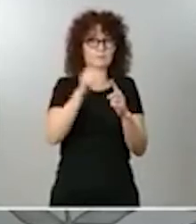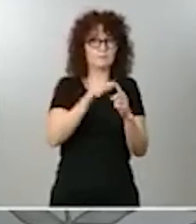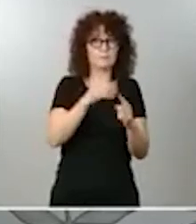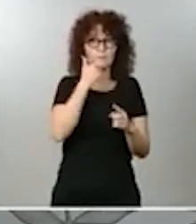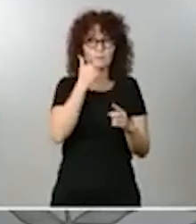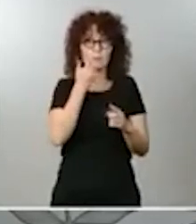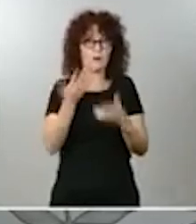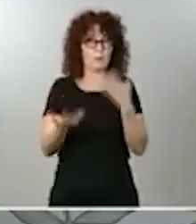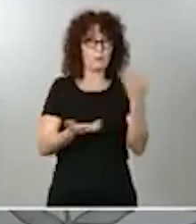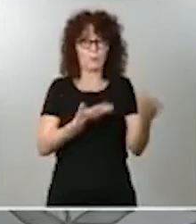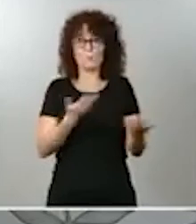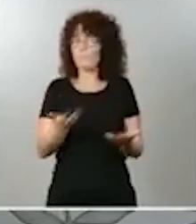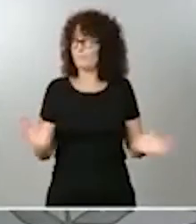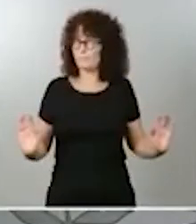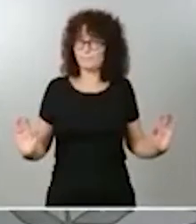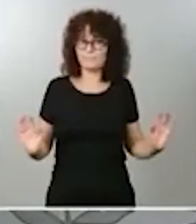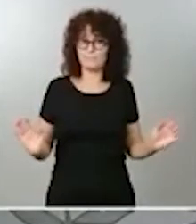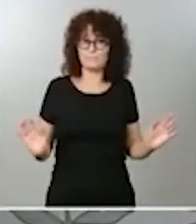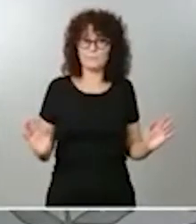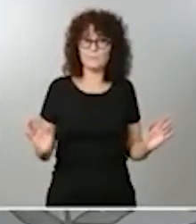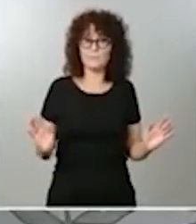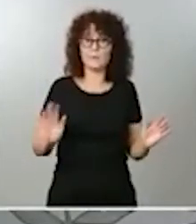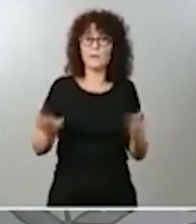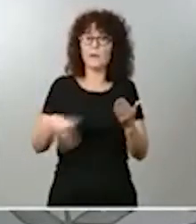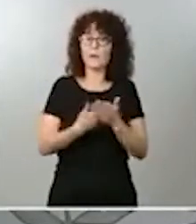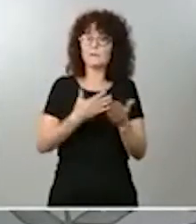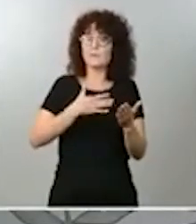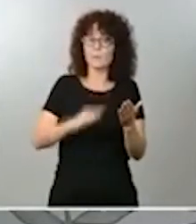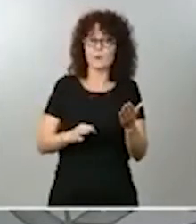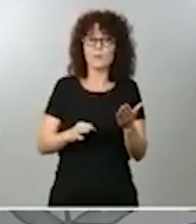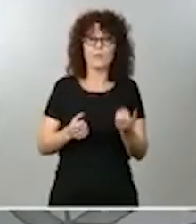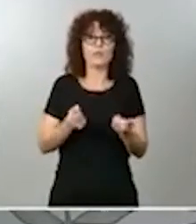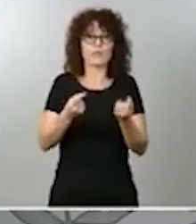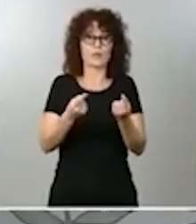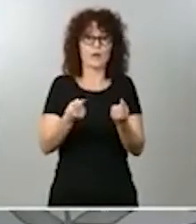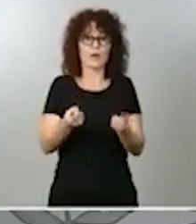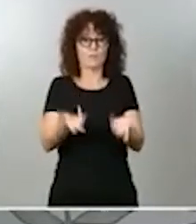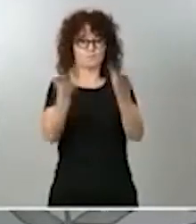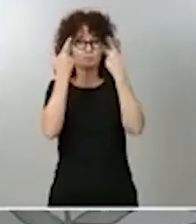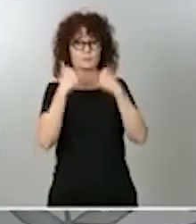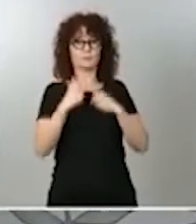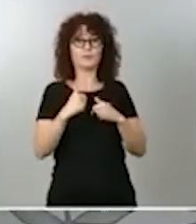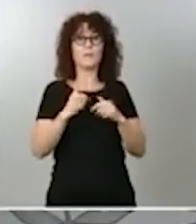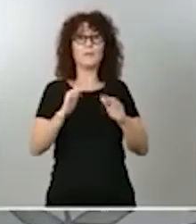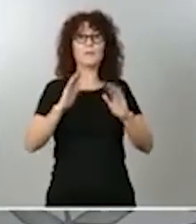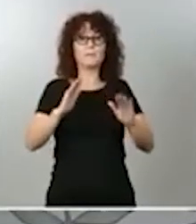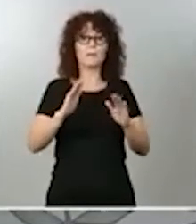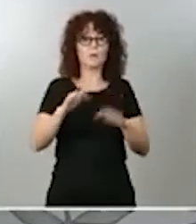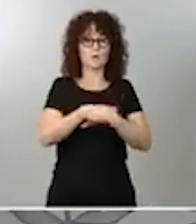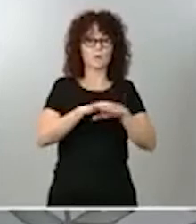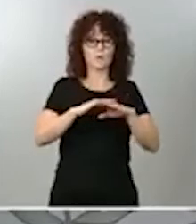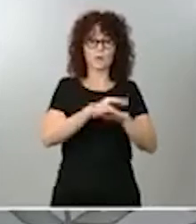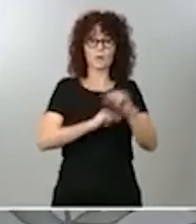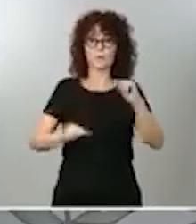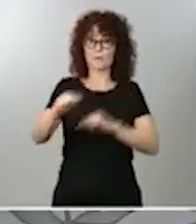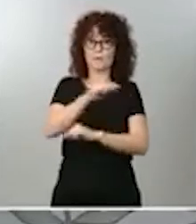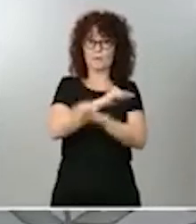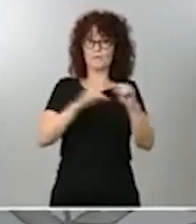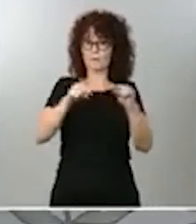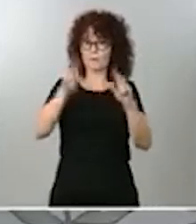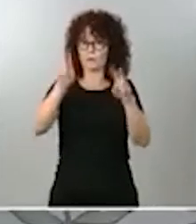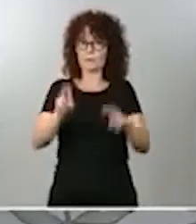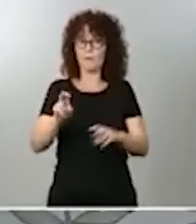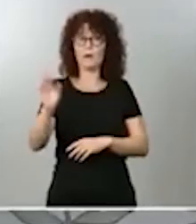probablemente pueda aportar una mayor agilidad, pero, desde luego, el Gobierno ni ha debatido acerca de esta cuestión, ni tiene ningún